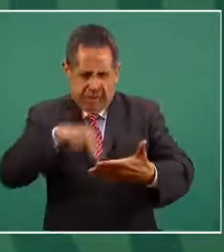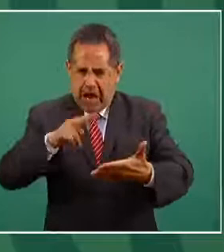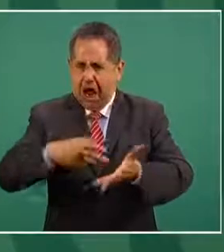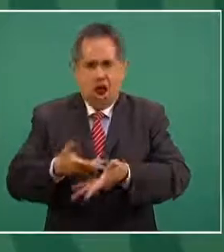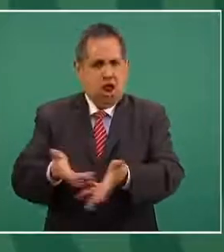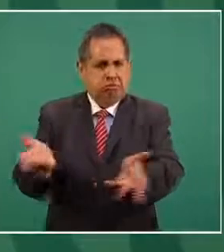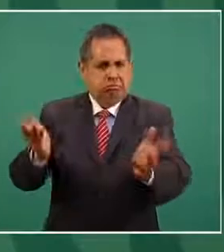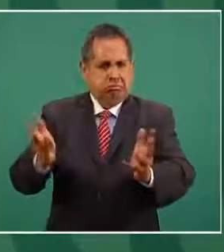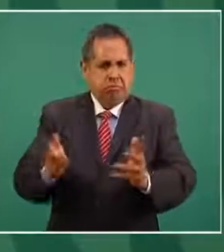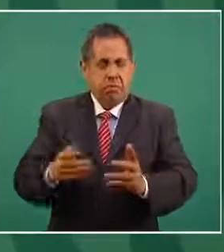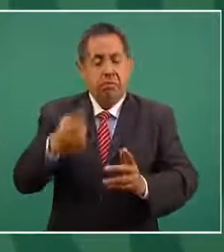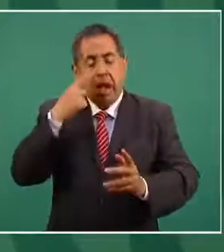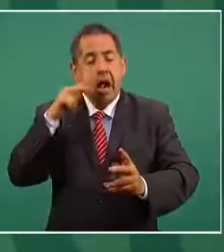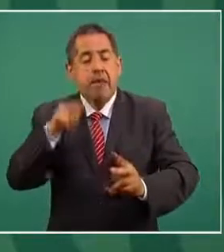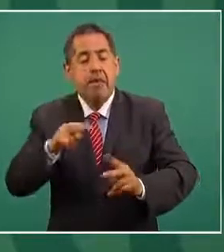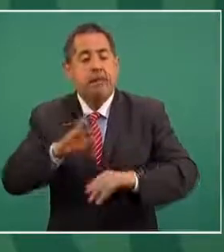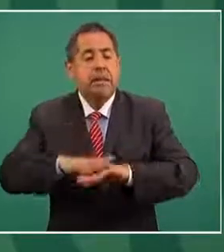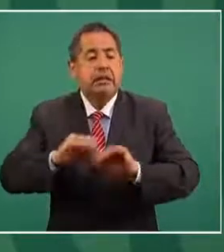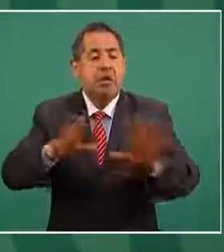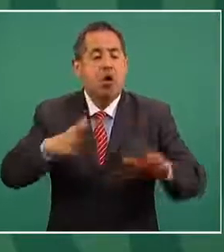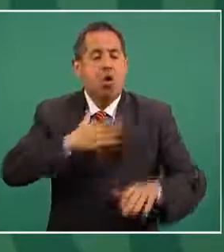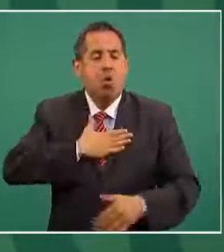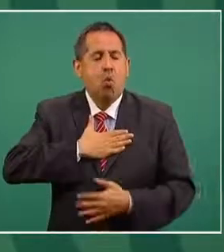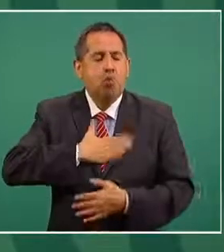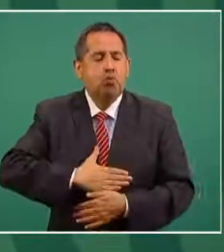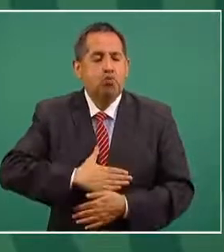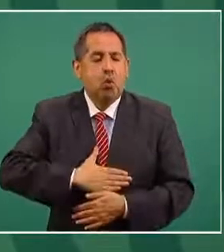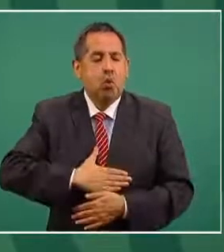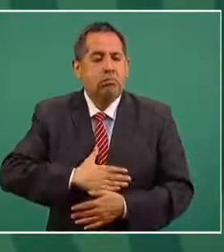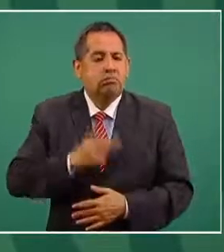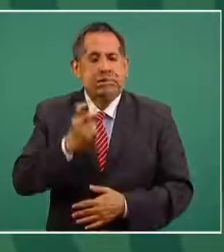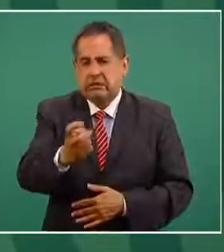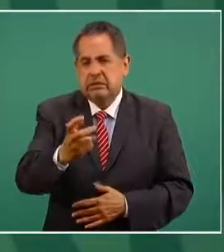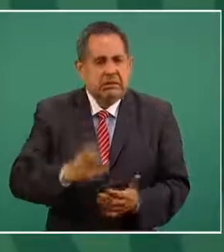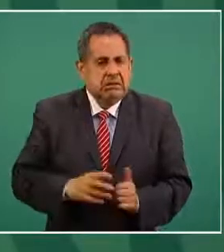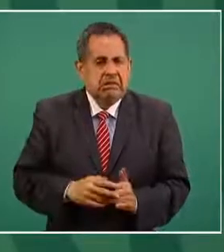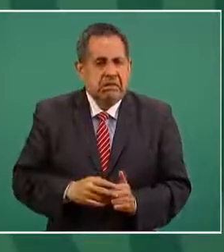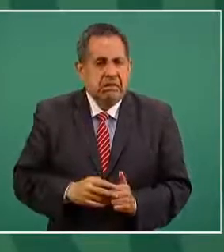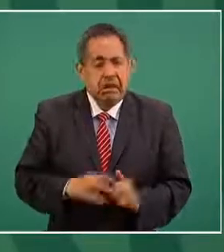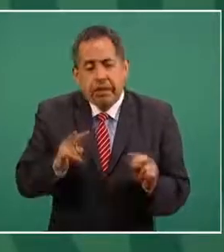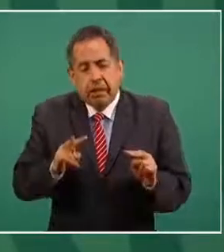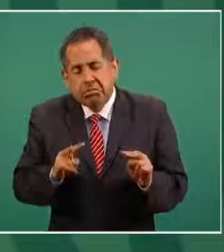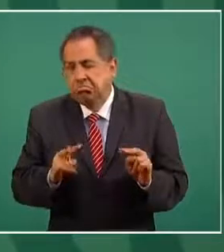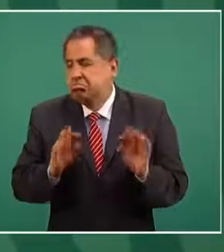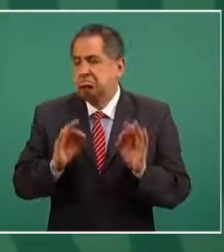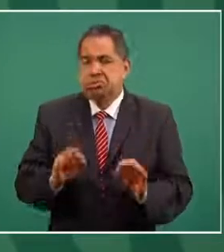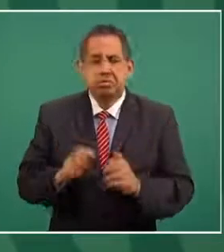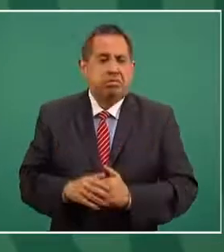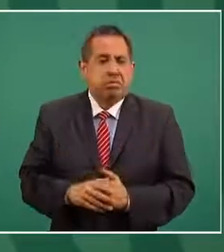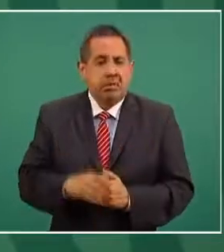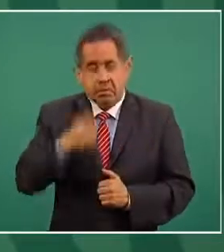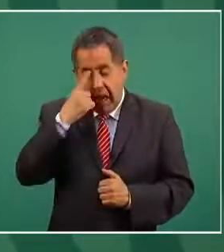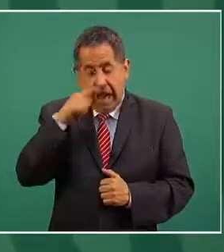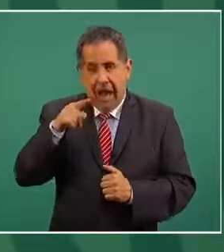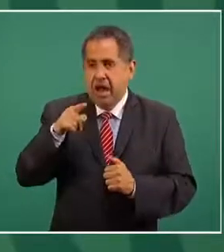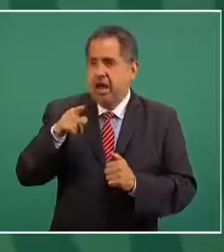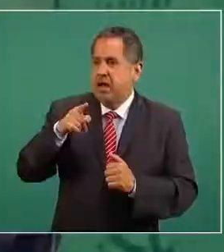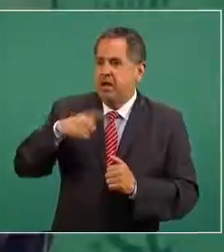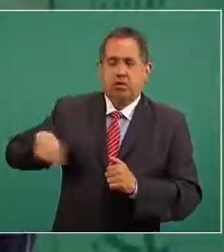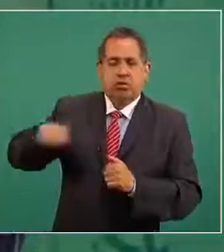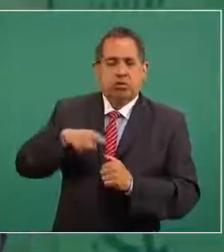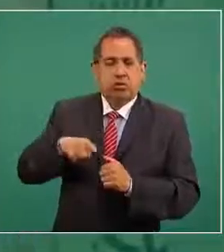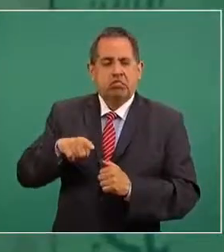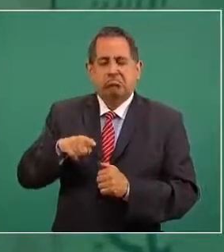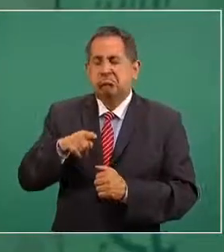por la justicia lo hacemos para fortalecer las